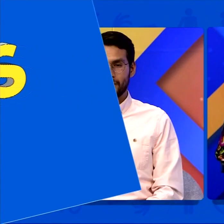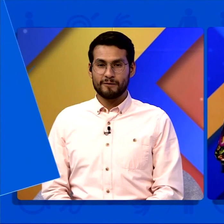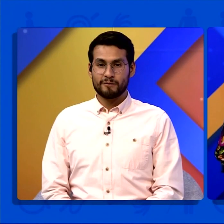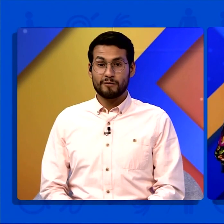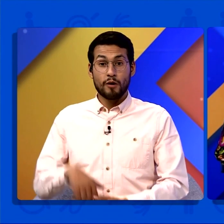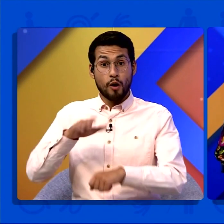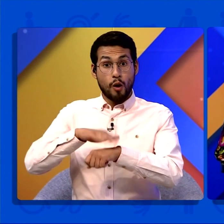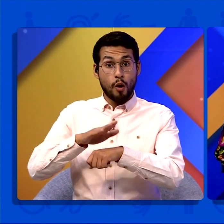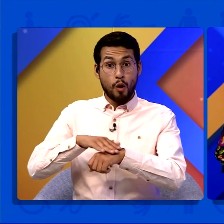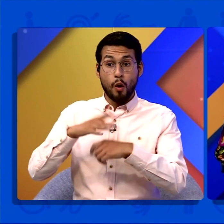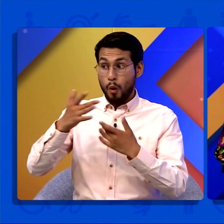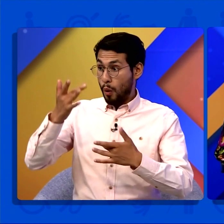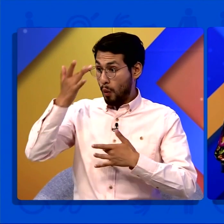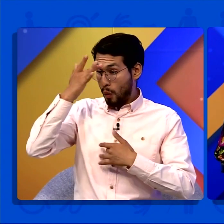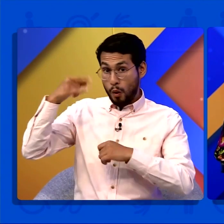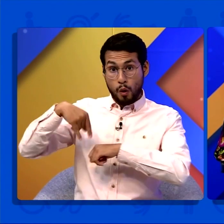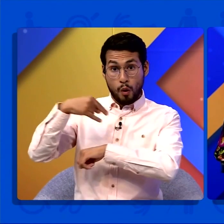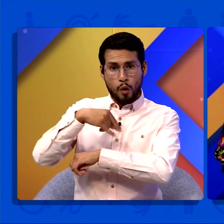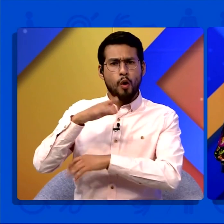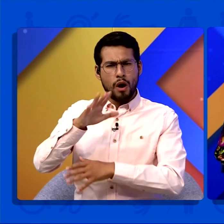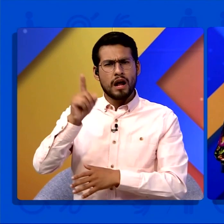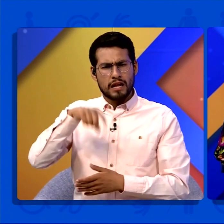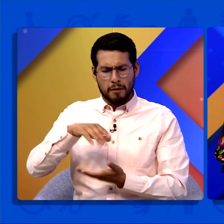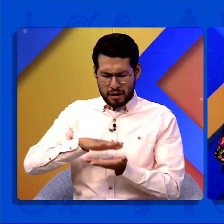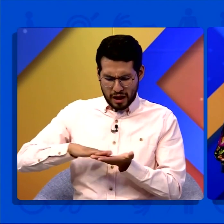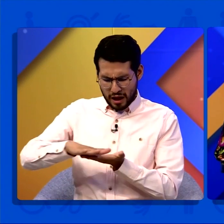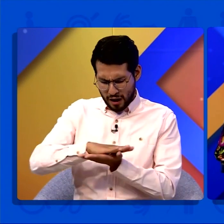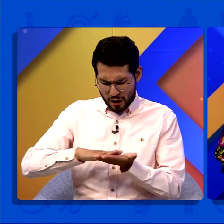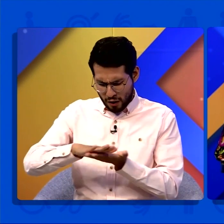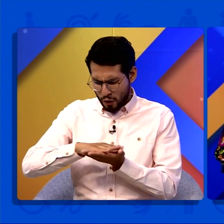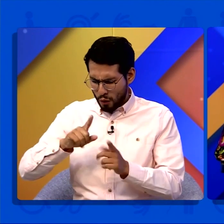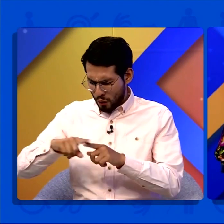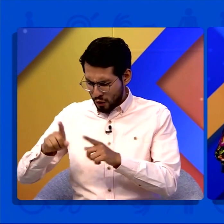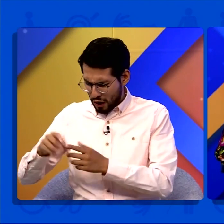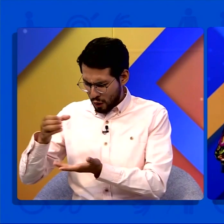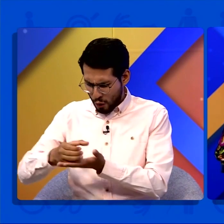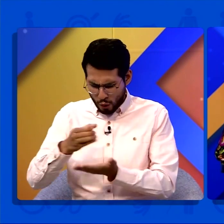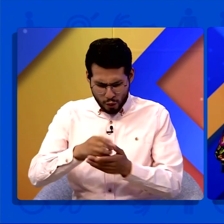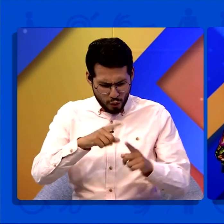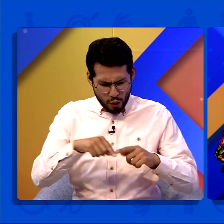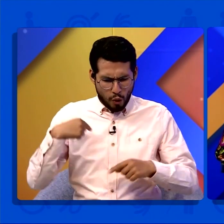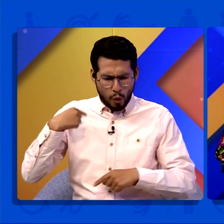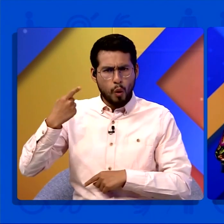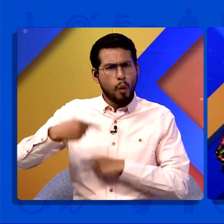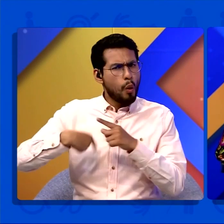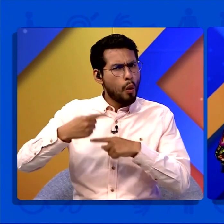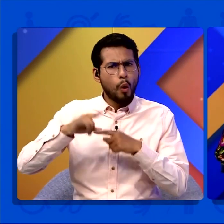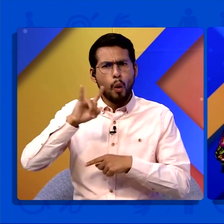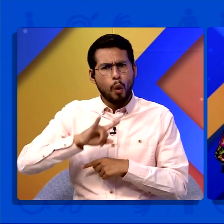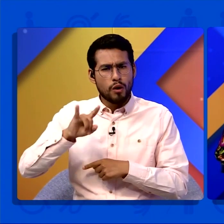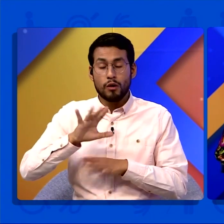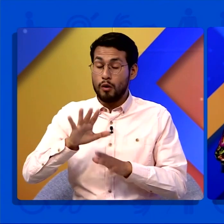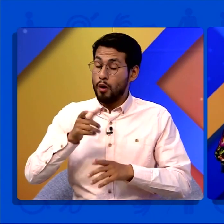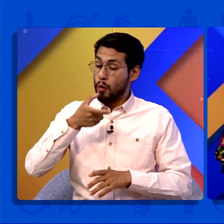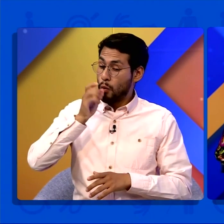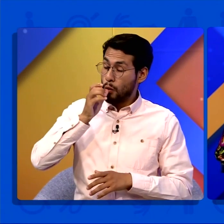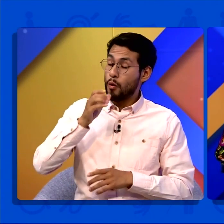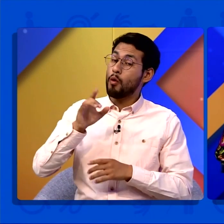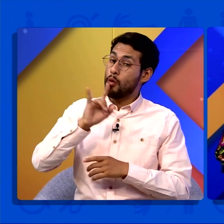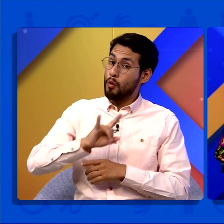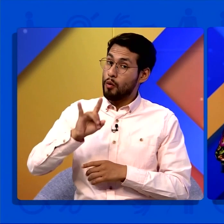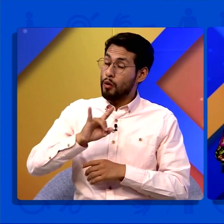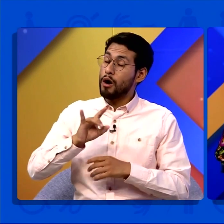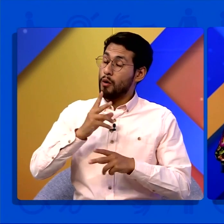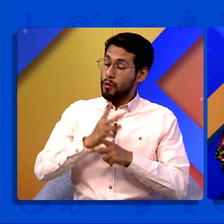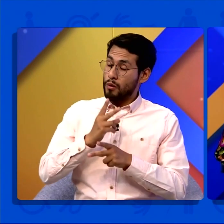Para prevenir El dengue Lava bien Con detergente Y desinfecta Diariamente Los recipientes De agua Para el consumo